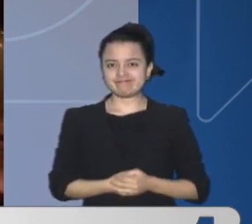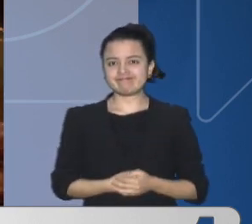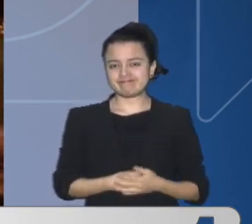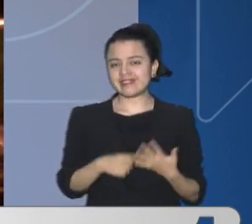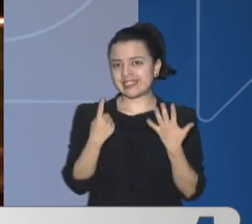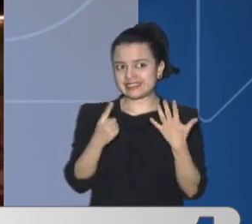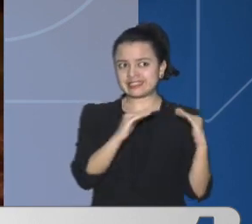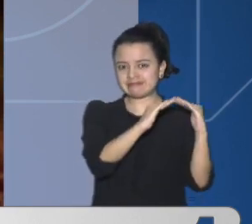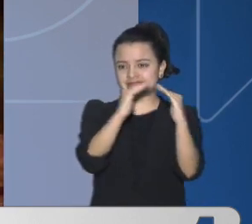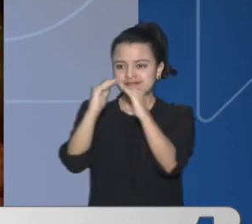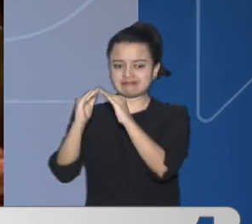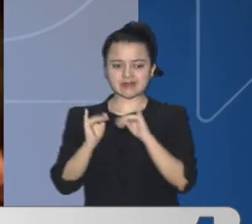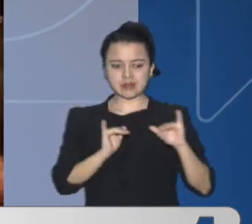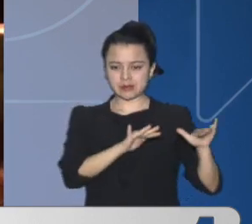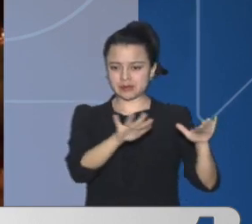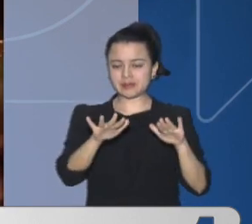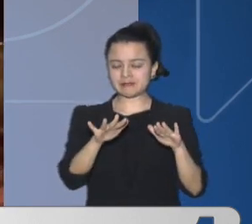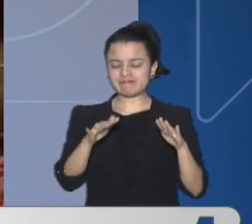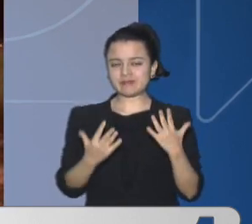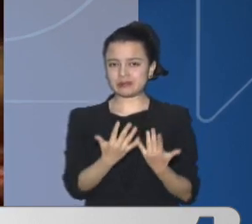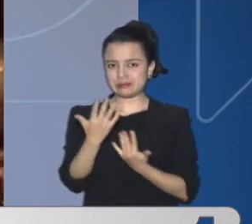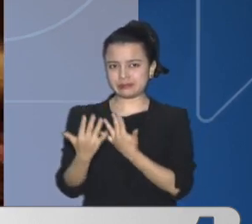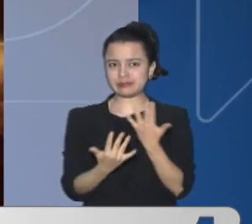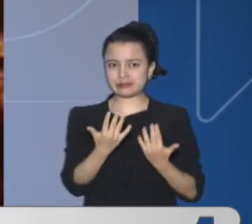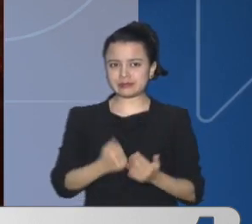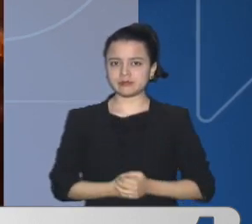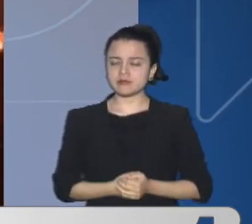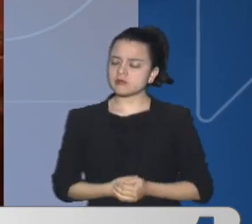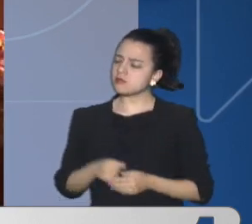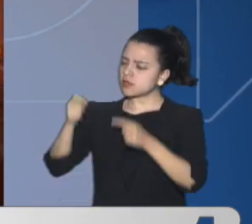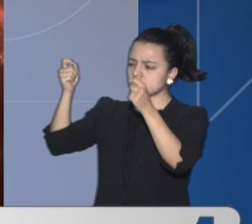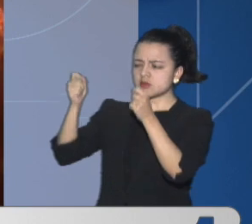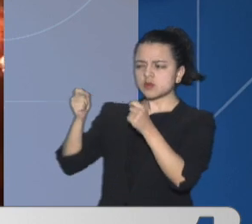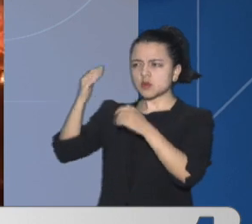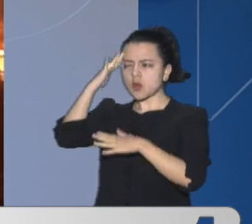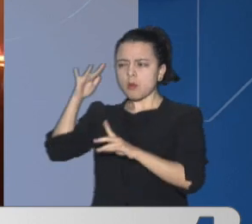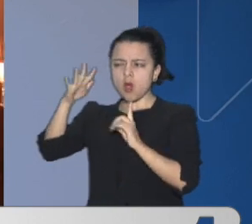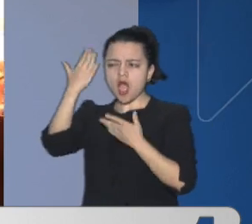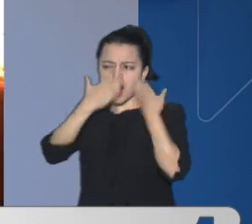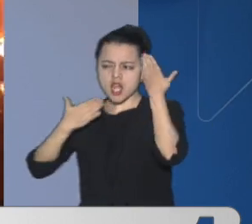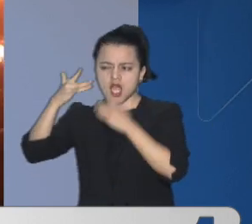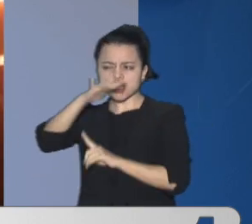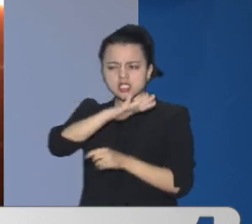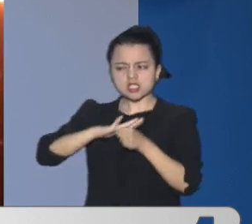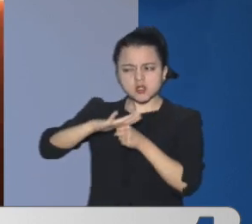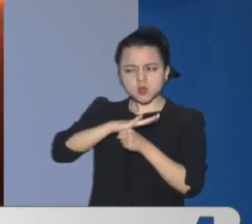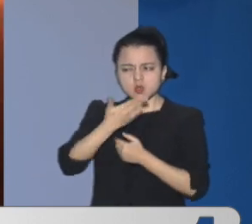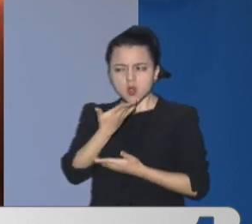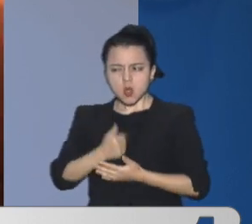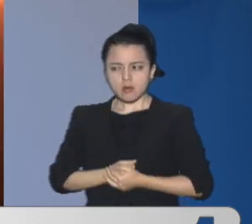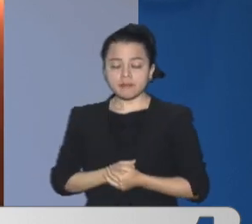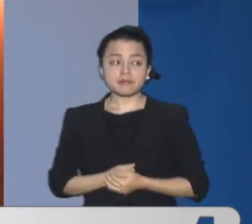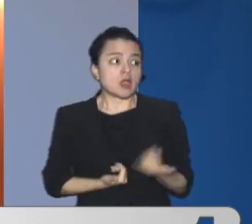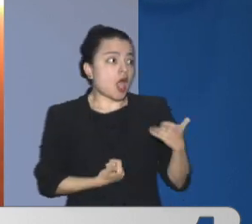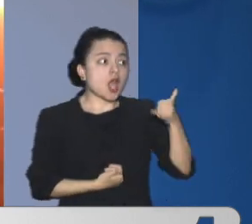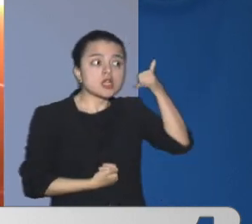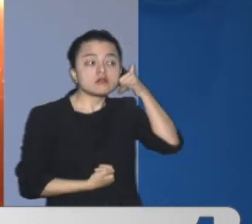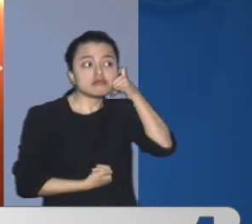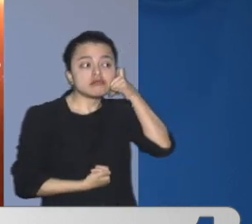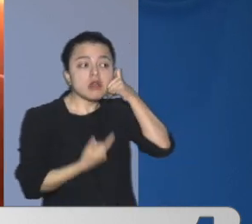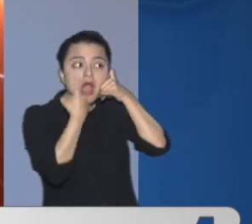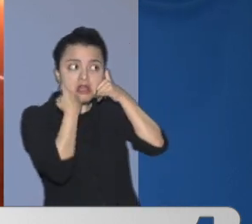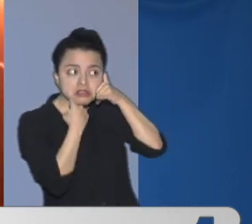fueron incineradas Por el incendio ¿Cuál es el balance De esta situación? Bueno ayer Se nos llamó De un incendio Totalmente